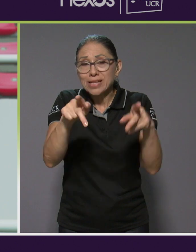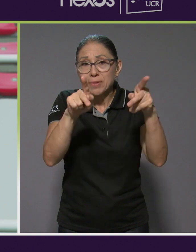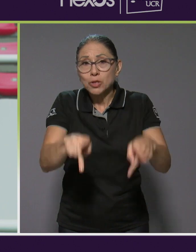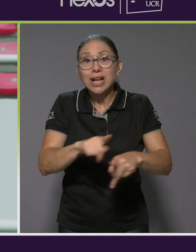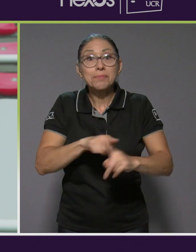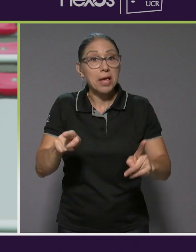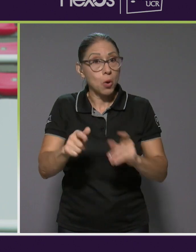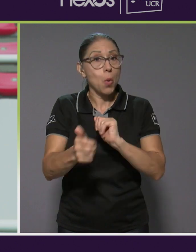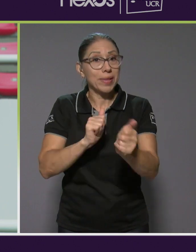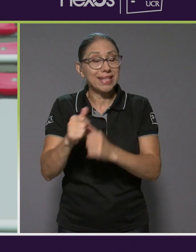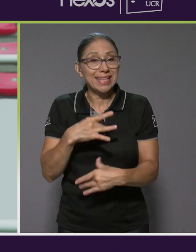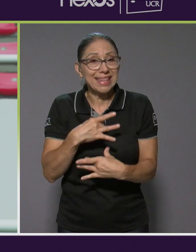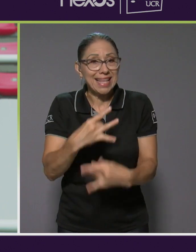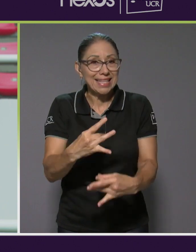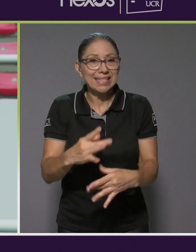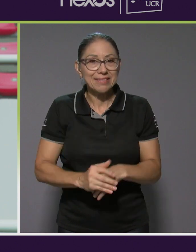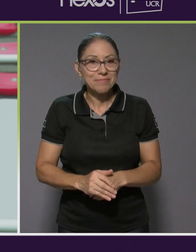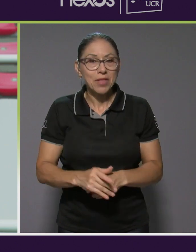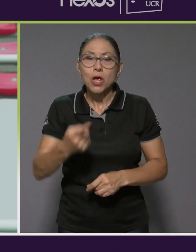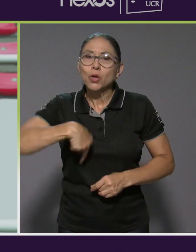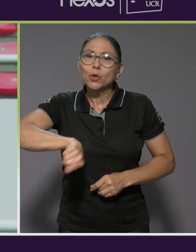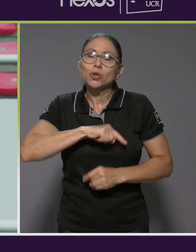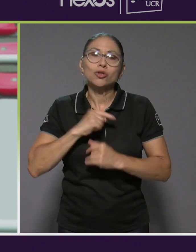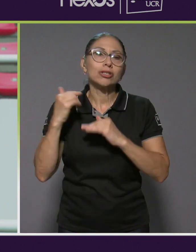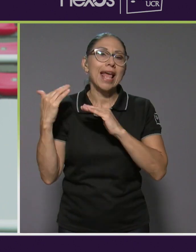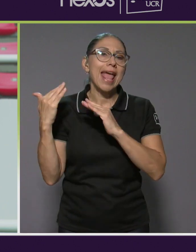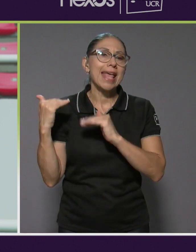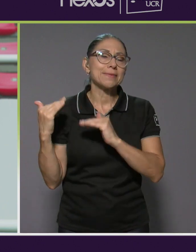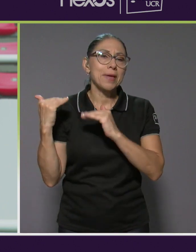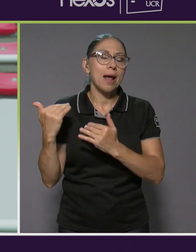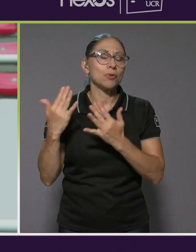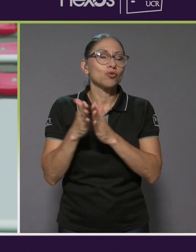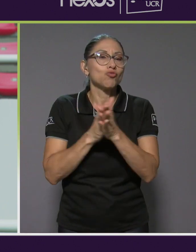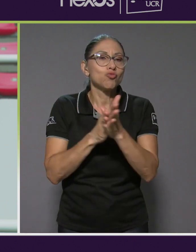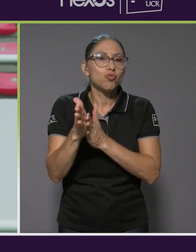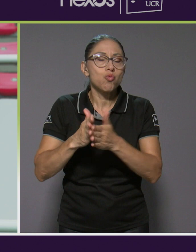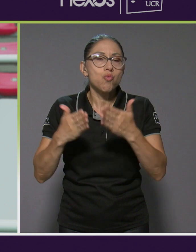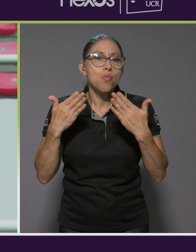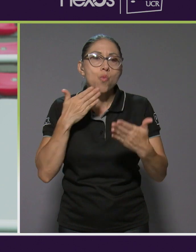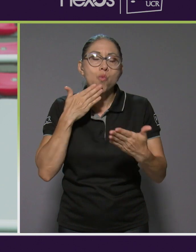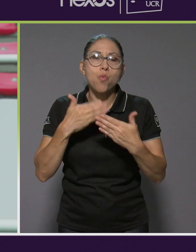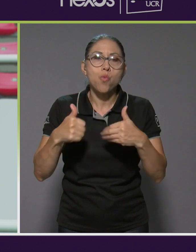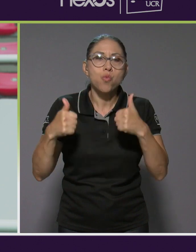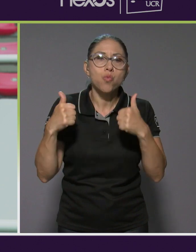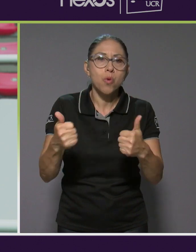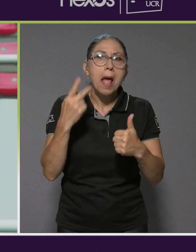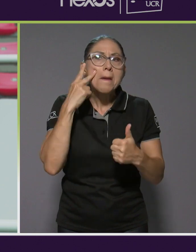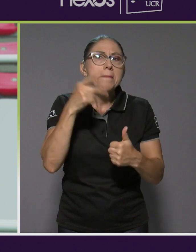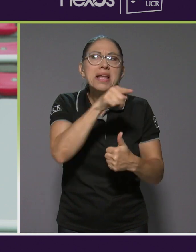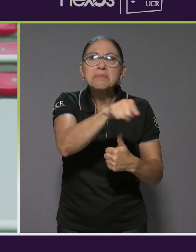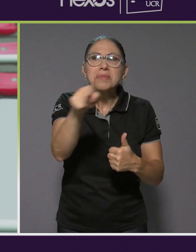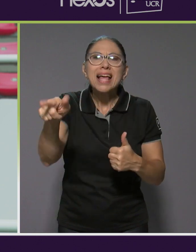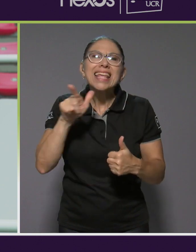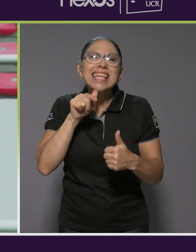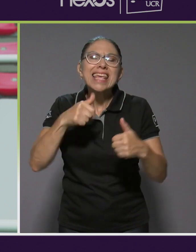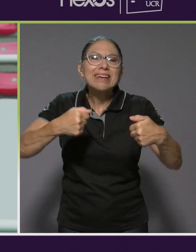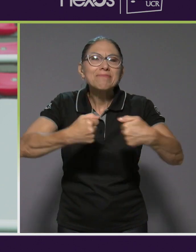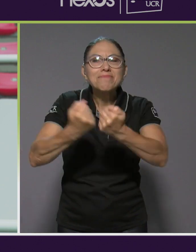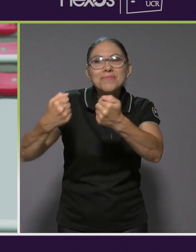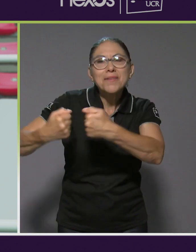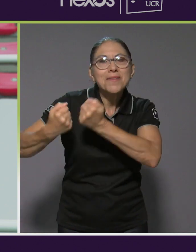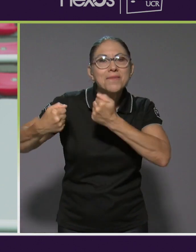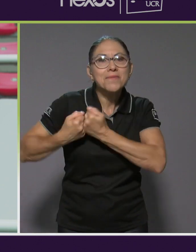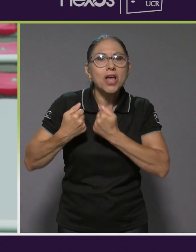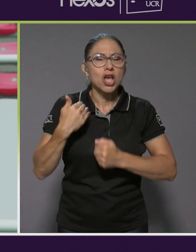competencia, ¿verdad? Entonces vamos con mucha expectativa de ver contra quién nos vamos a enfrentar. Pero yo sé que los chicos están bien preparados,